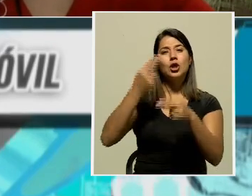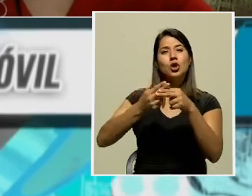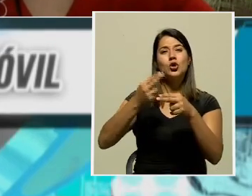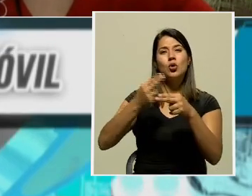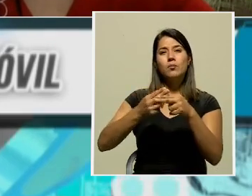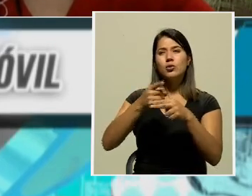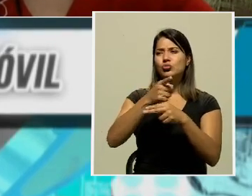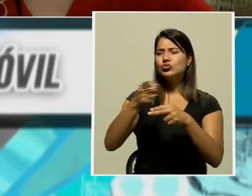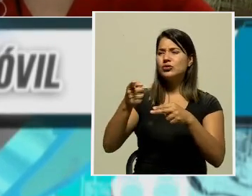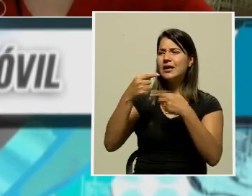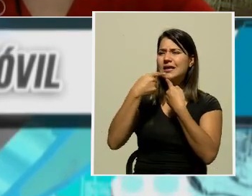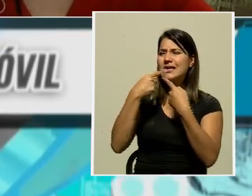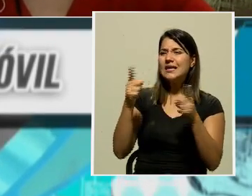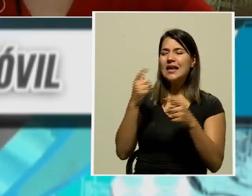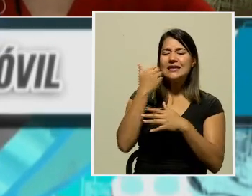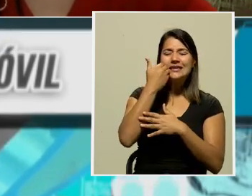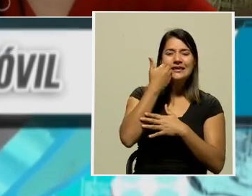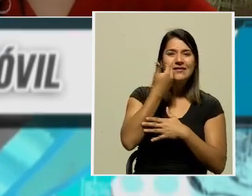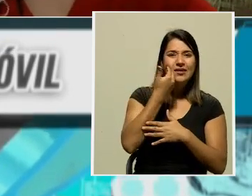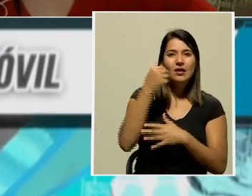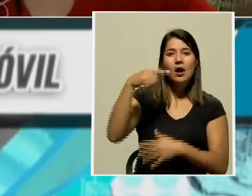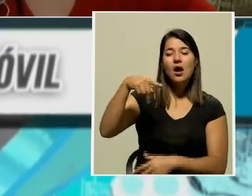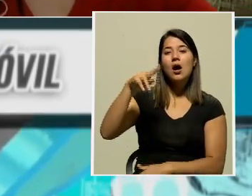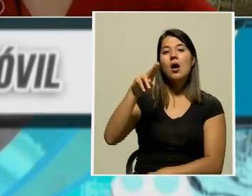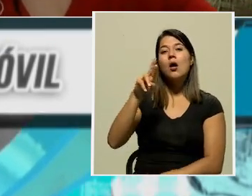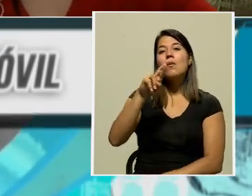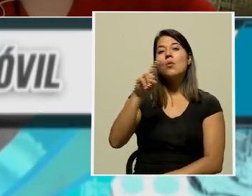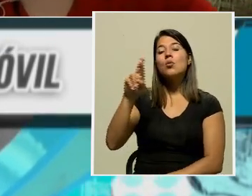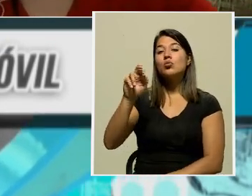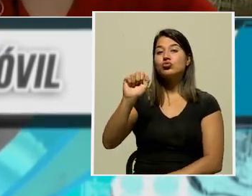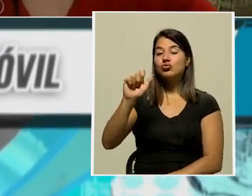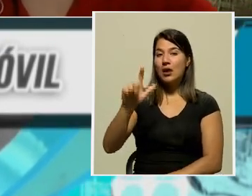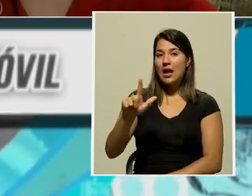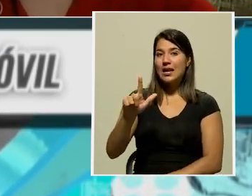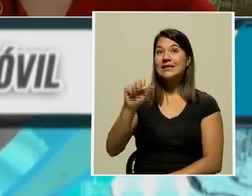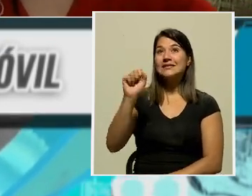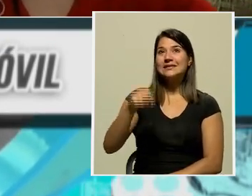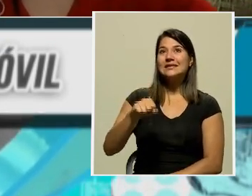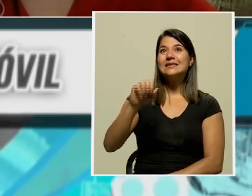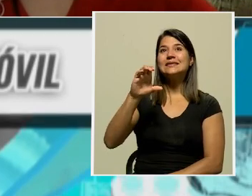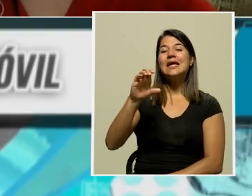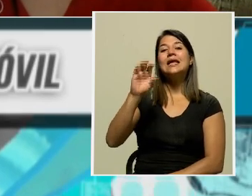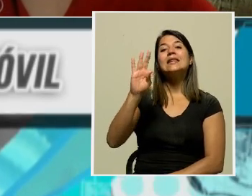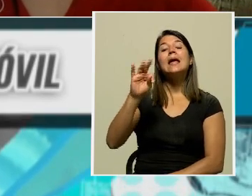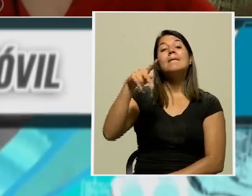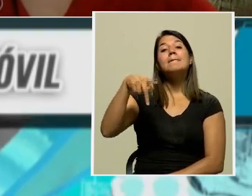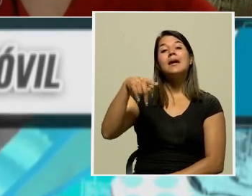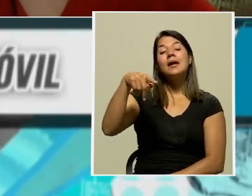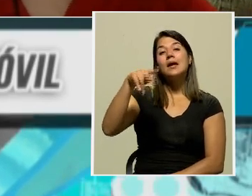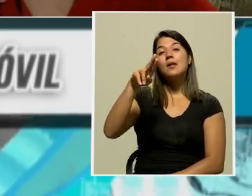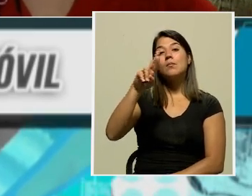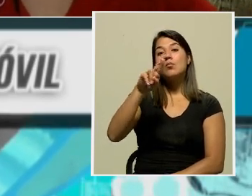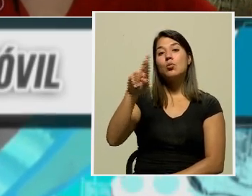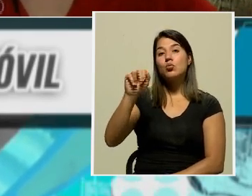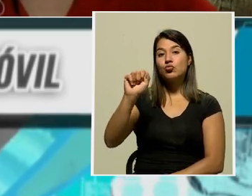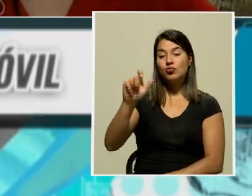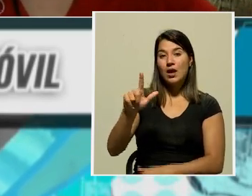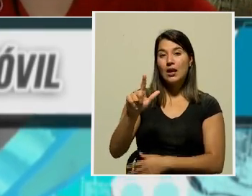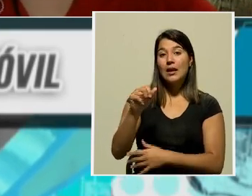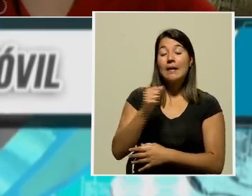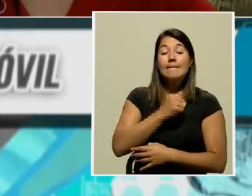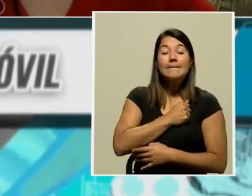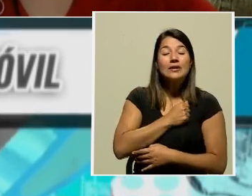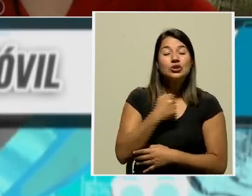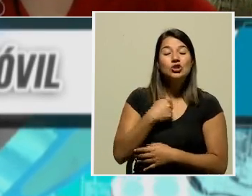anunciaron. ¡Purral! ¡Qué pena! ¡Purral, efectivamente! En el CTP de Purral. Y eso, bueno, me disculpo la